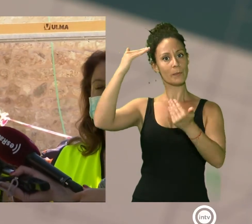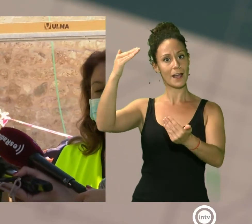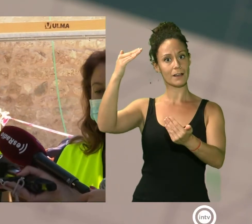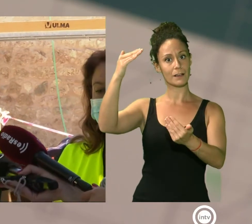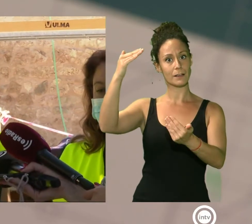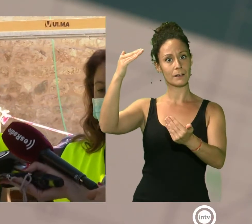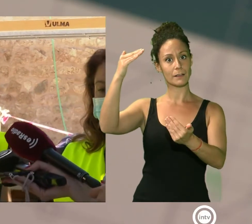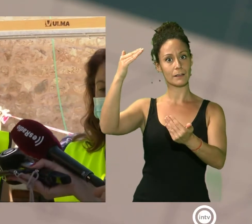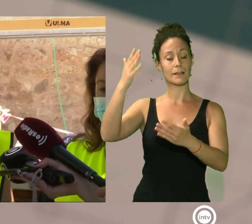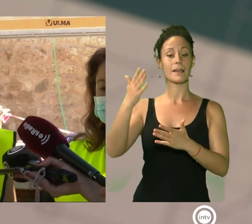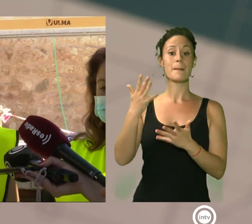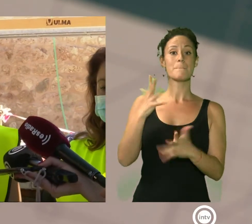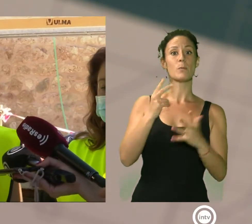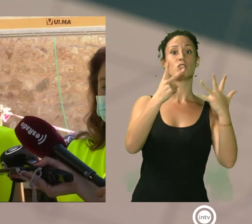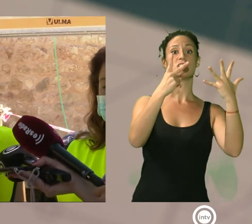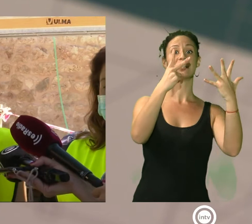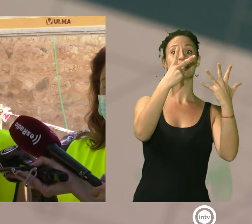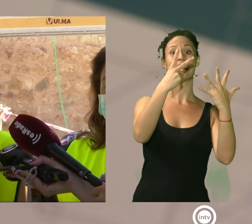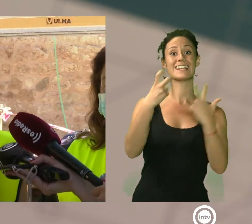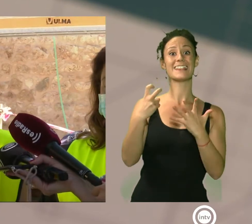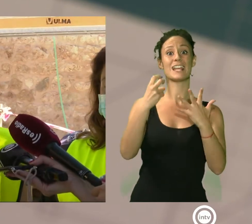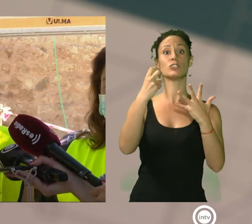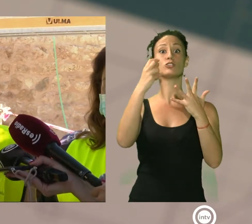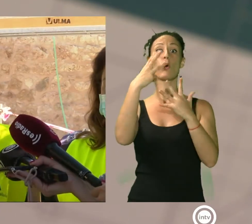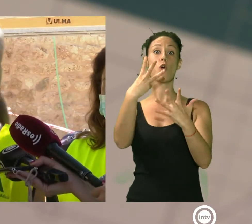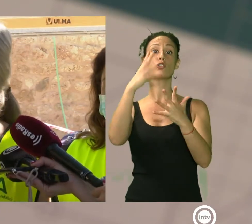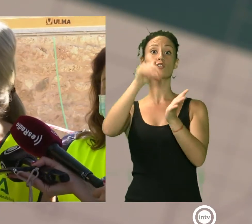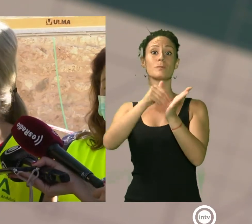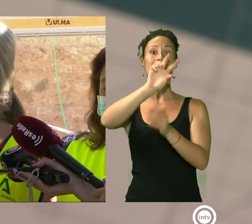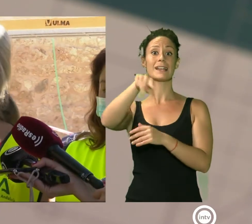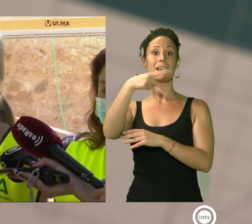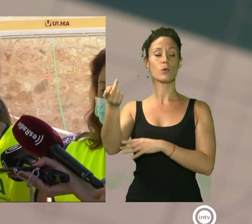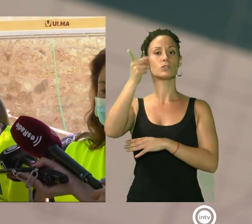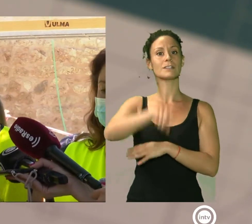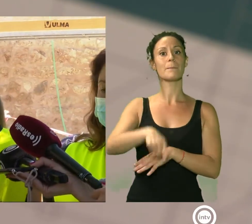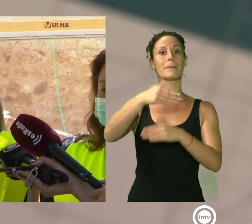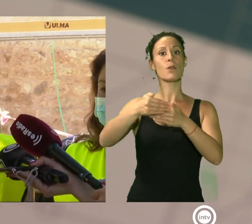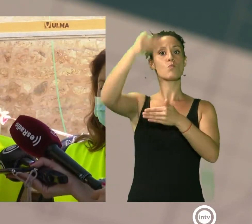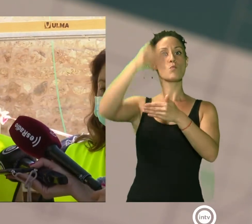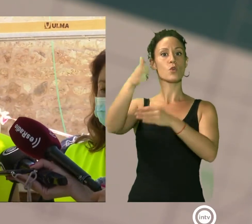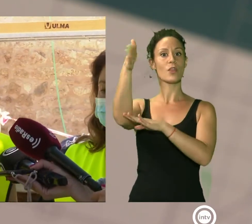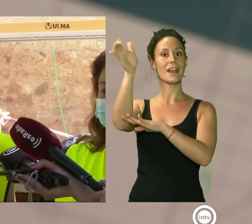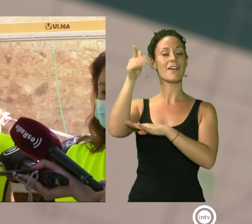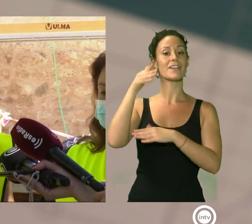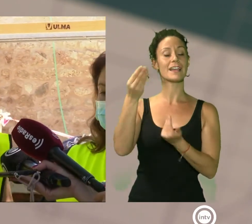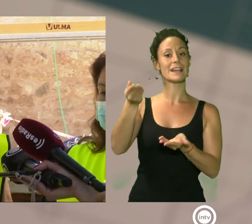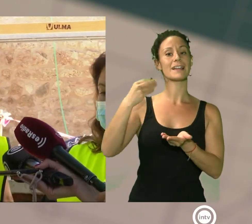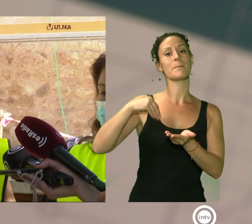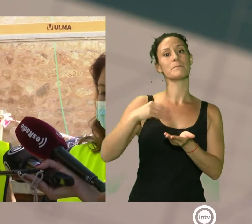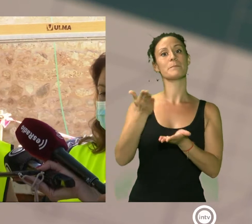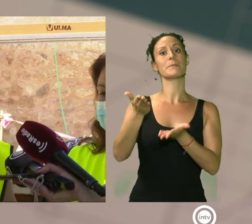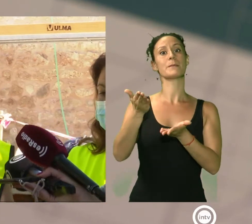a 708.000 euros y la restauración del Muro de la Vela en torno a 346.000 euros.